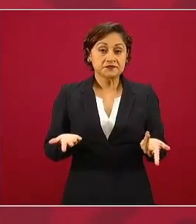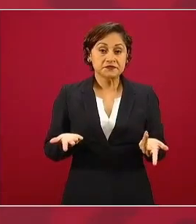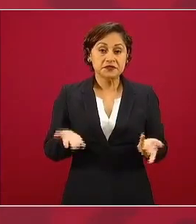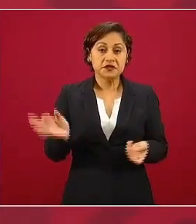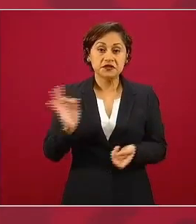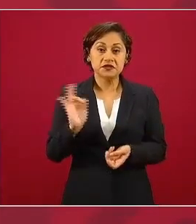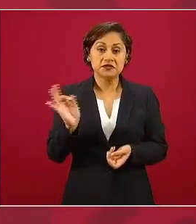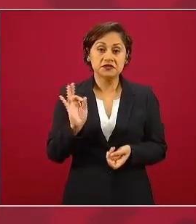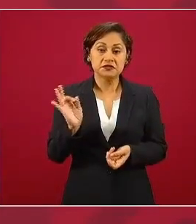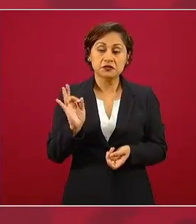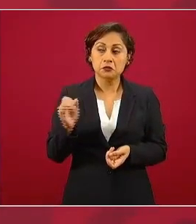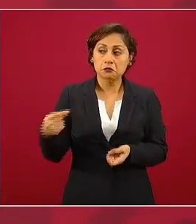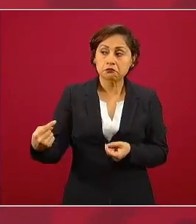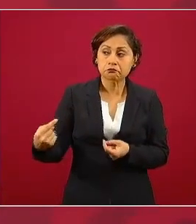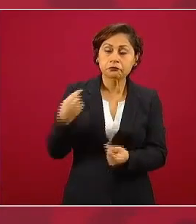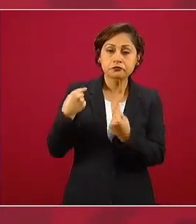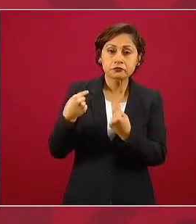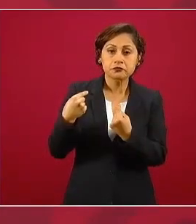provocación.